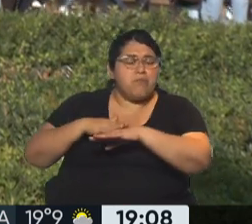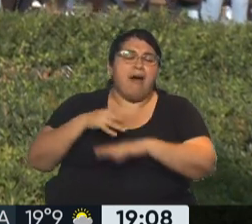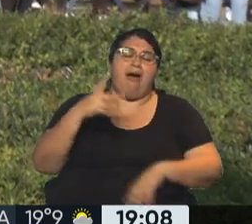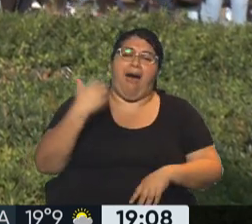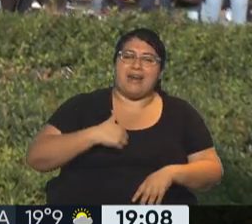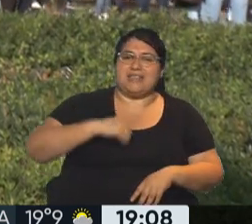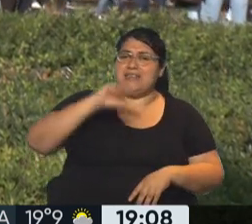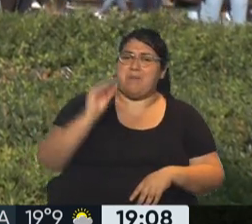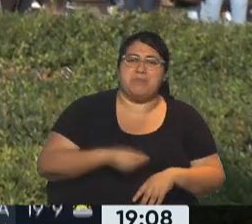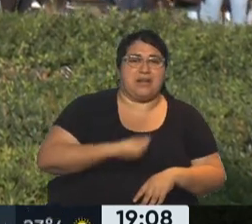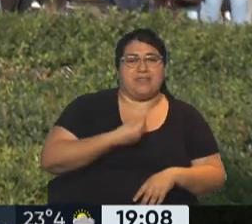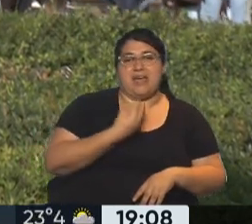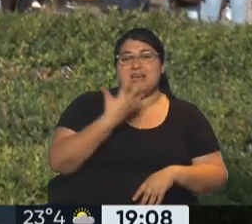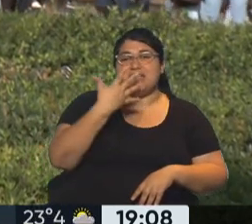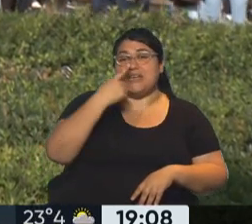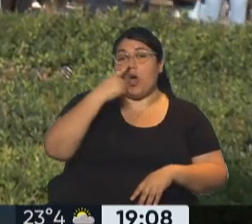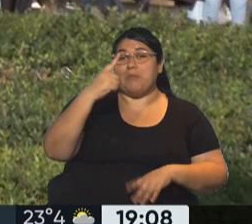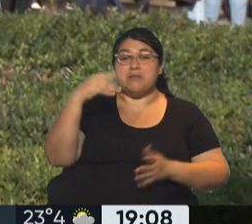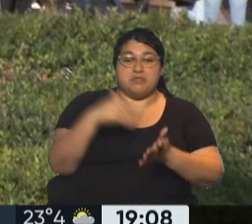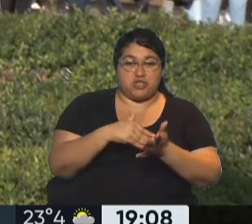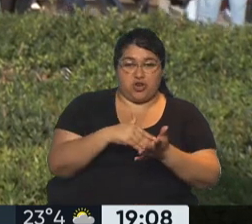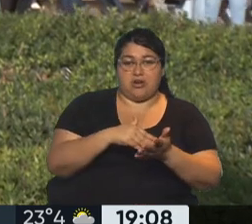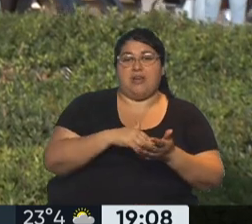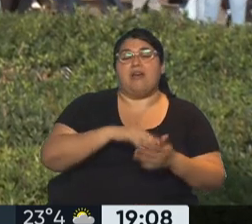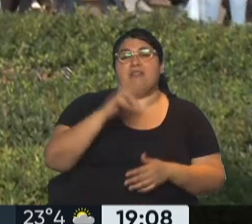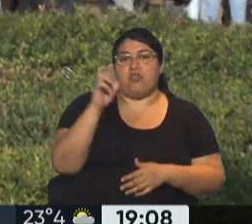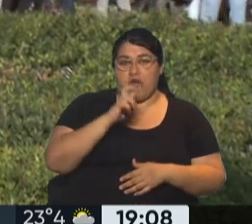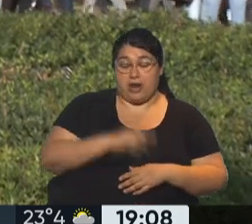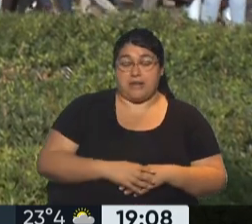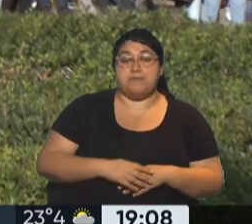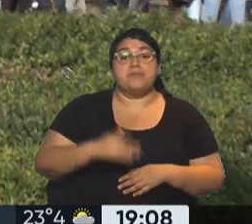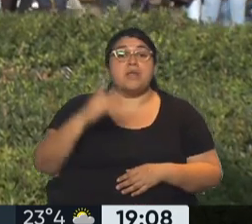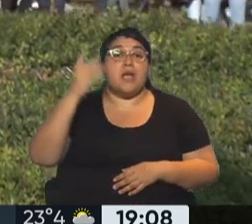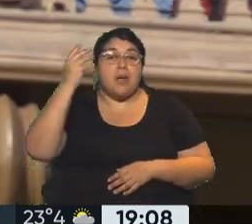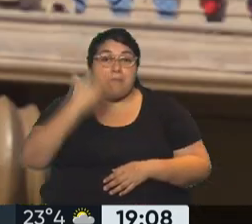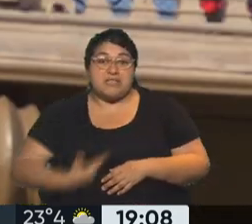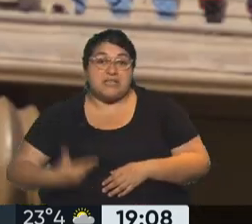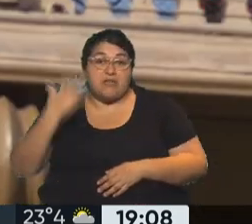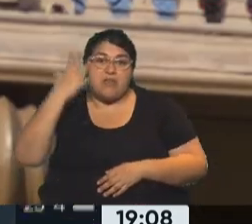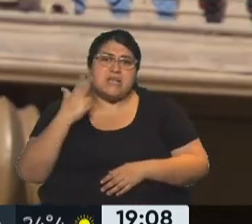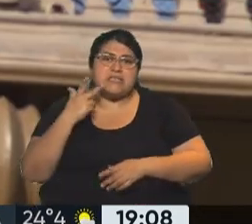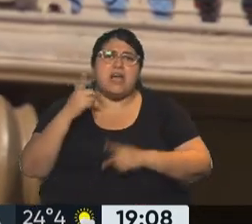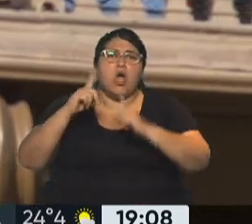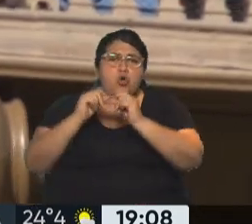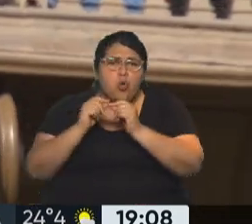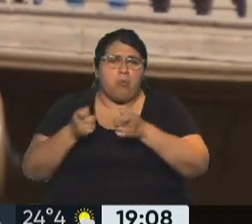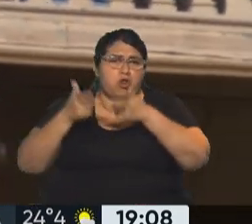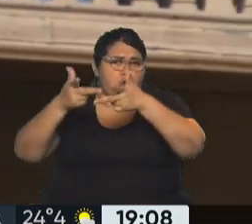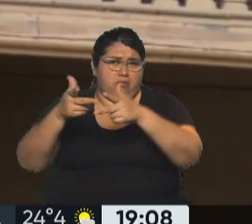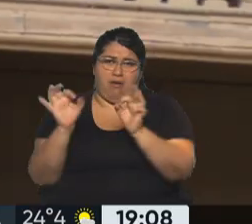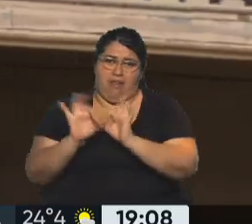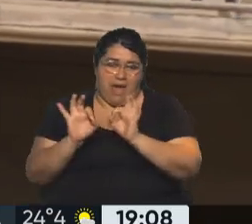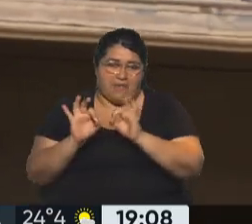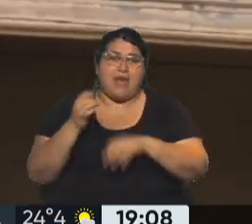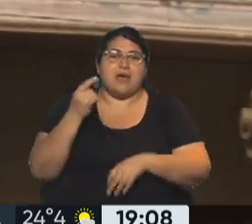.000 millones de dólares. Macron no habló de cifras, pero claramente esto se ve en la